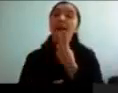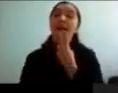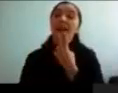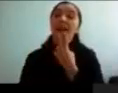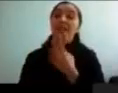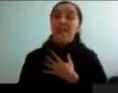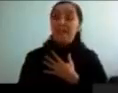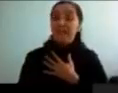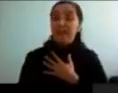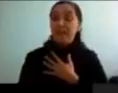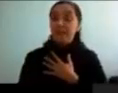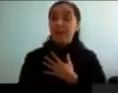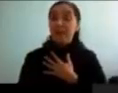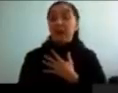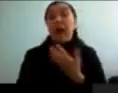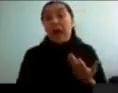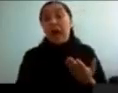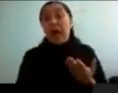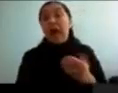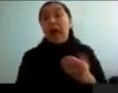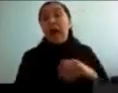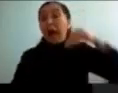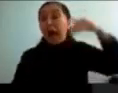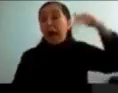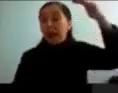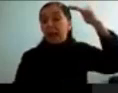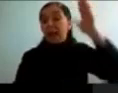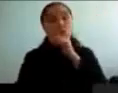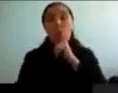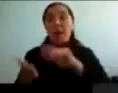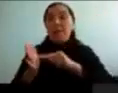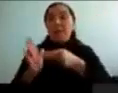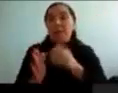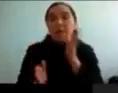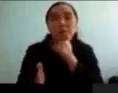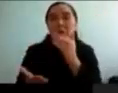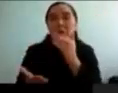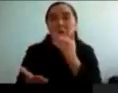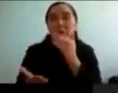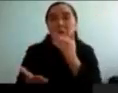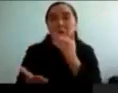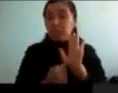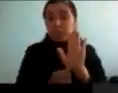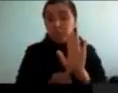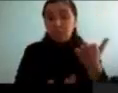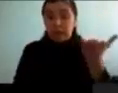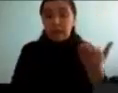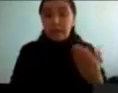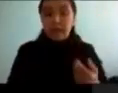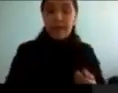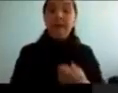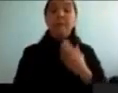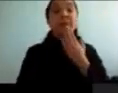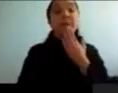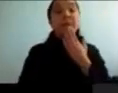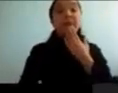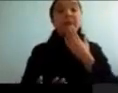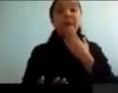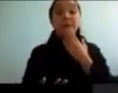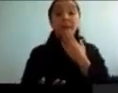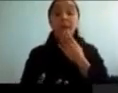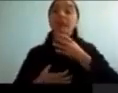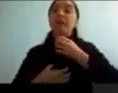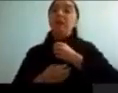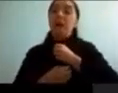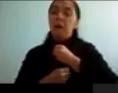pero sigue a lo largo de la vida. Lo menos evidente. Y también hay un aumento en el riesgo de depresión y abuso de sustancias que podría ser